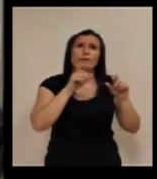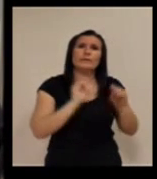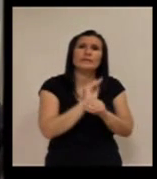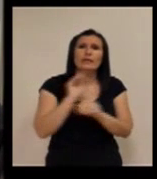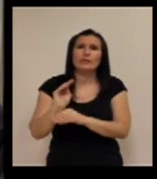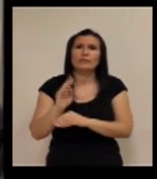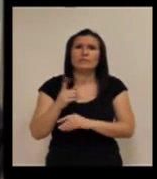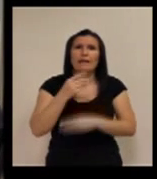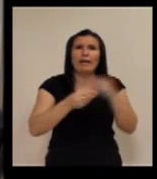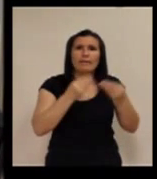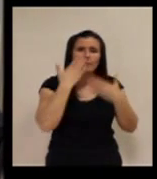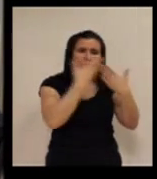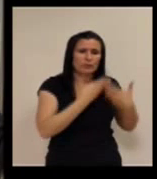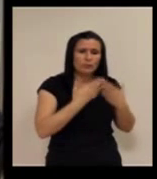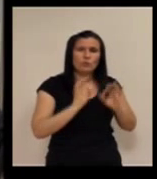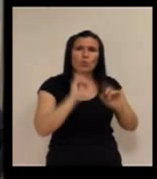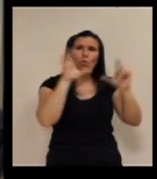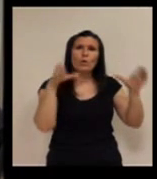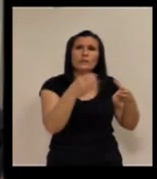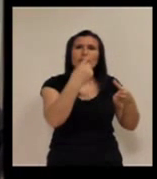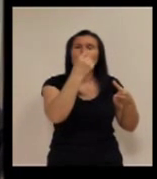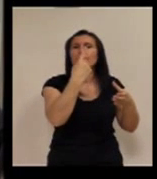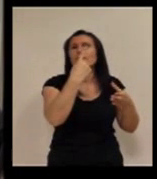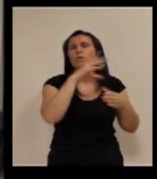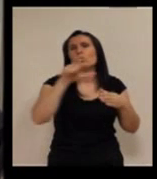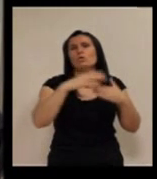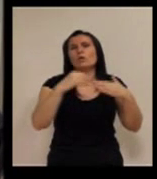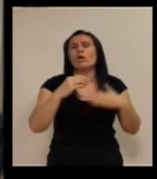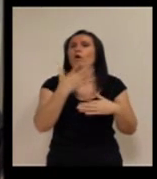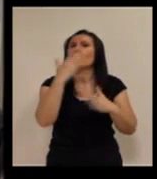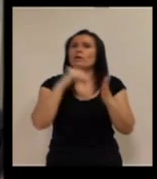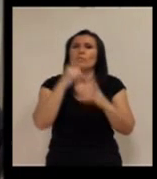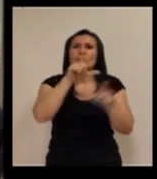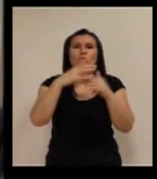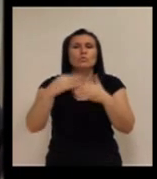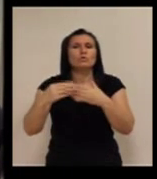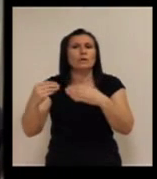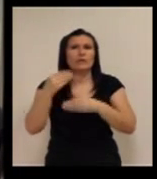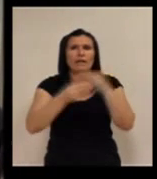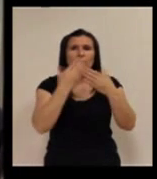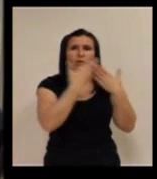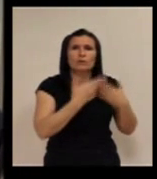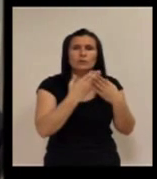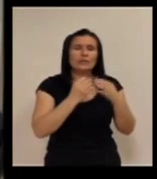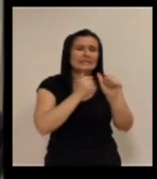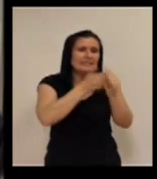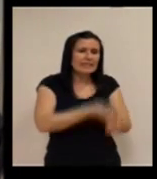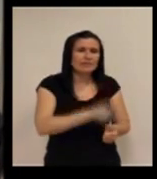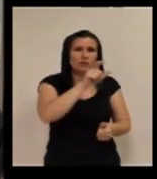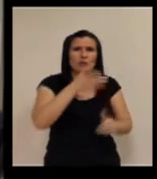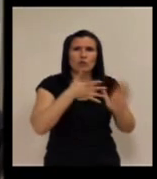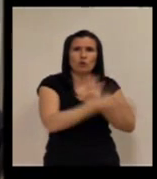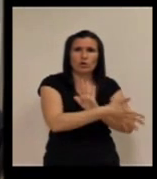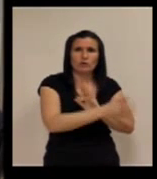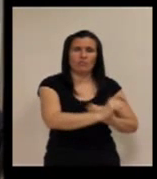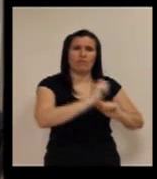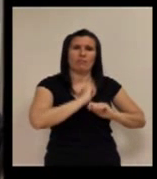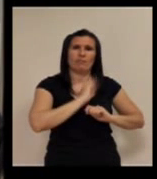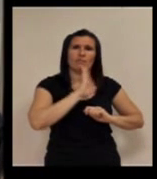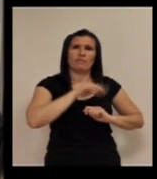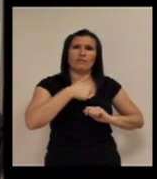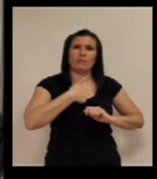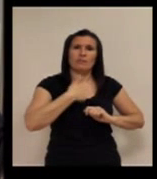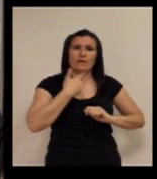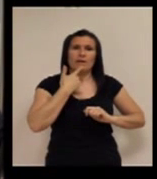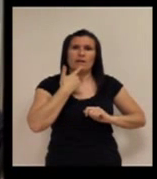ejemplo, uno de los prestadores toma la iniciativa y dice bueno, voy a hacer un estudio sobre un colectivo de mil usuarios, sobre cinco mil usuarios, y voy hacer un estudio de seguimiento de crónicos. Y como esto